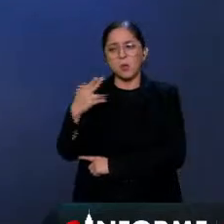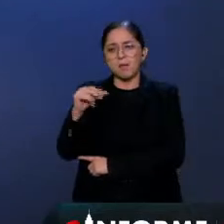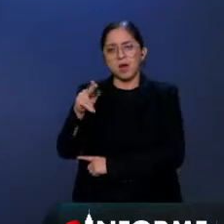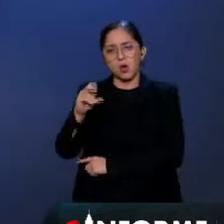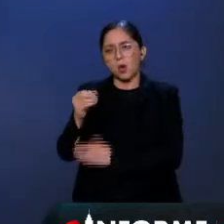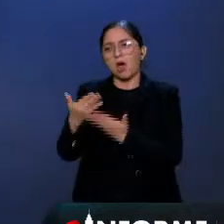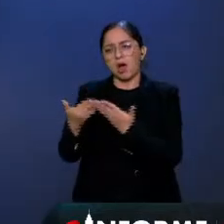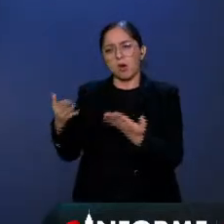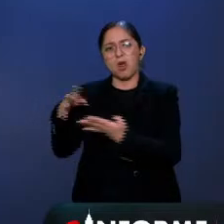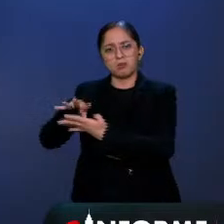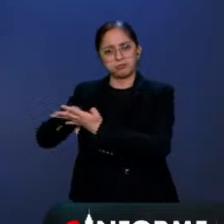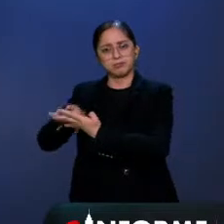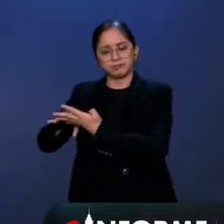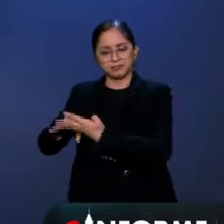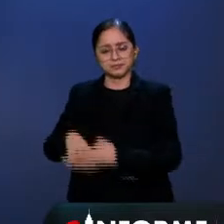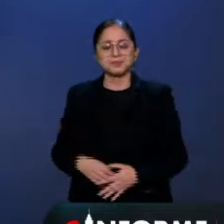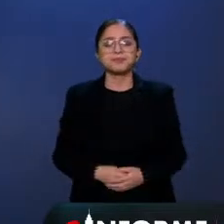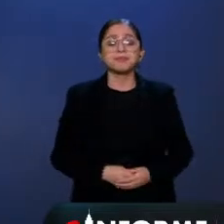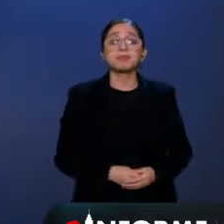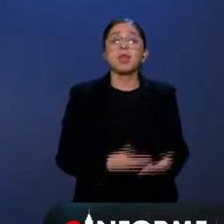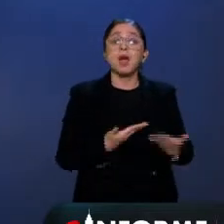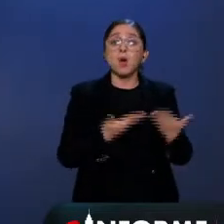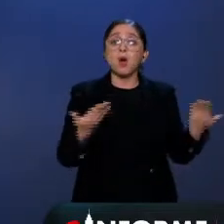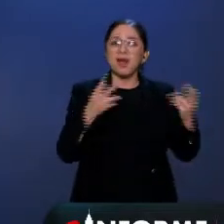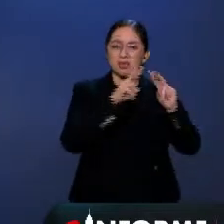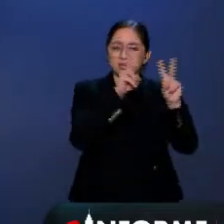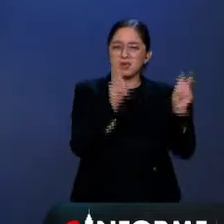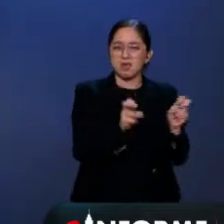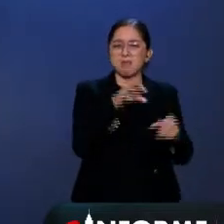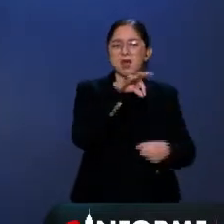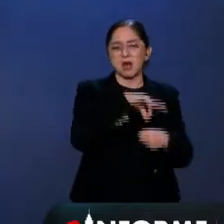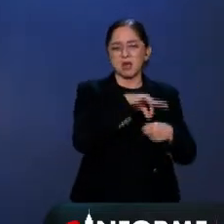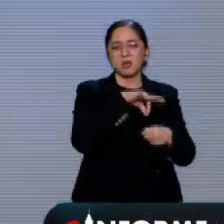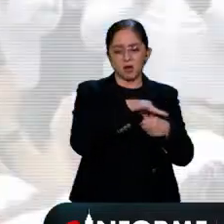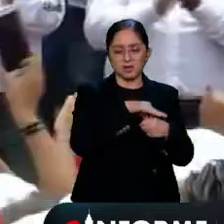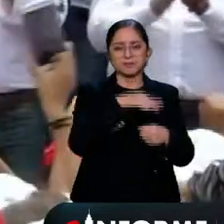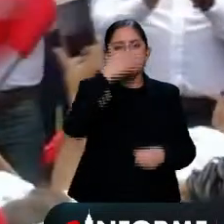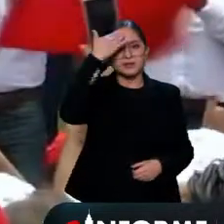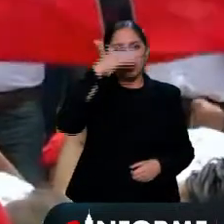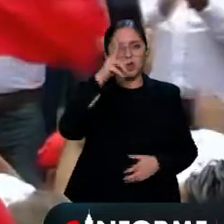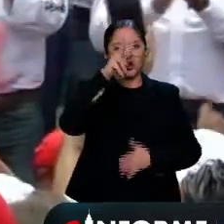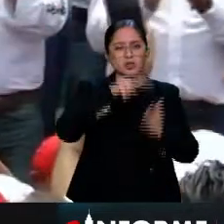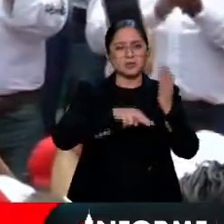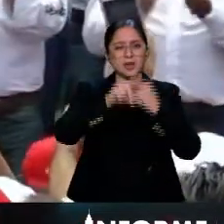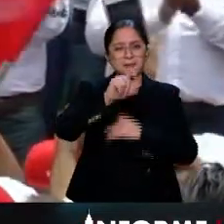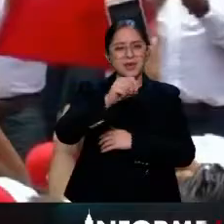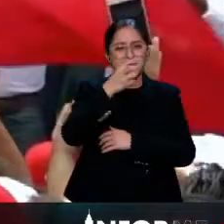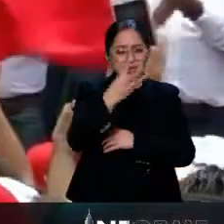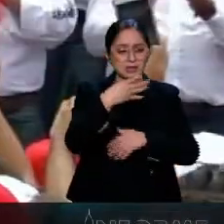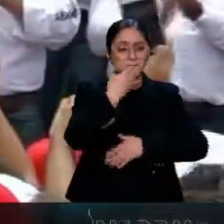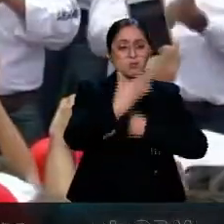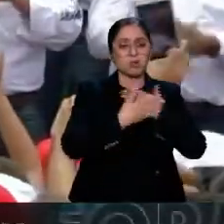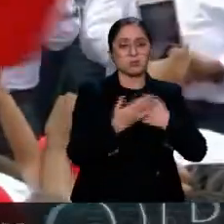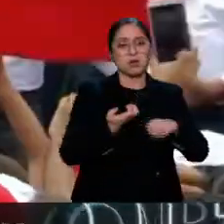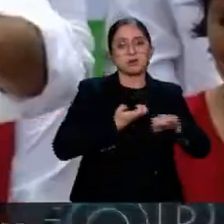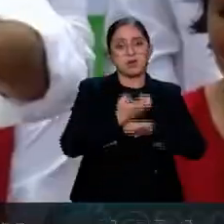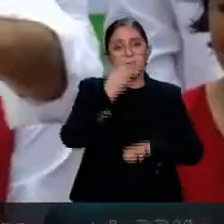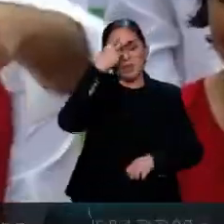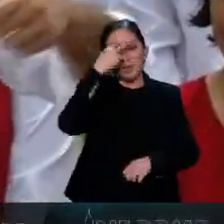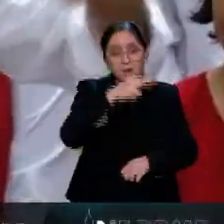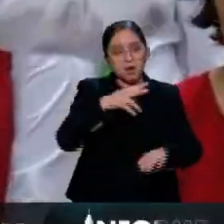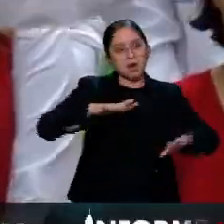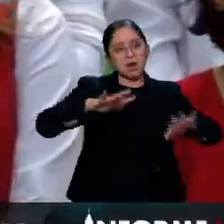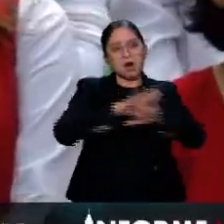Vamos ahora a temas político-electorales. Y es que, como le hemos informado, en 2023 el Estado de México va a tener elecciones para renovar la